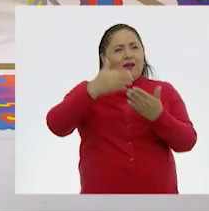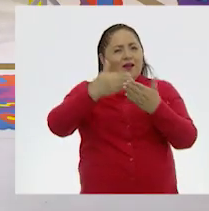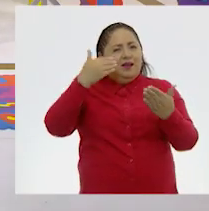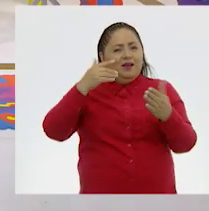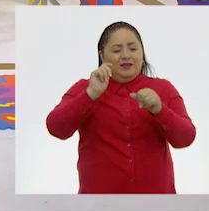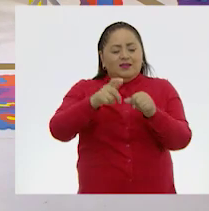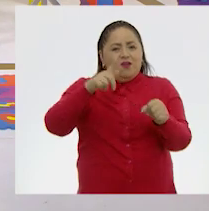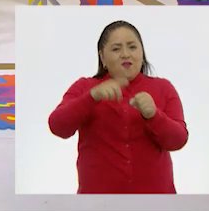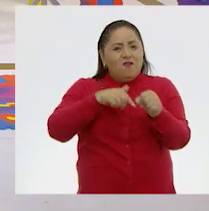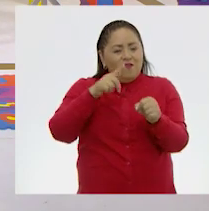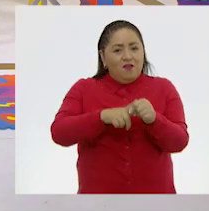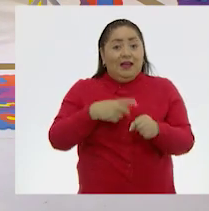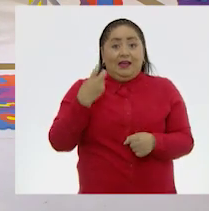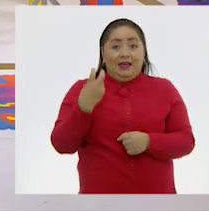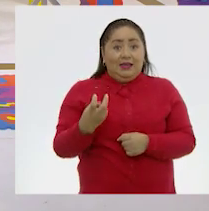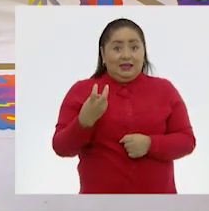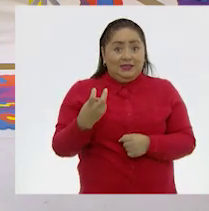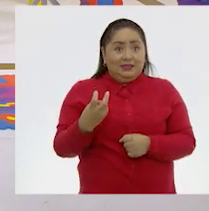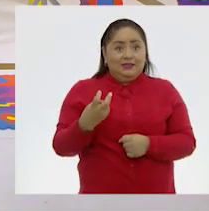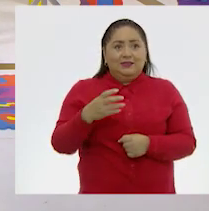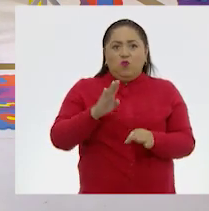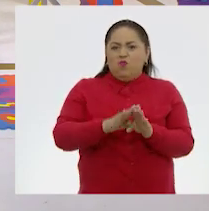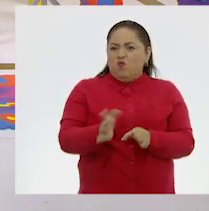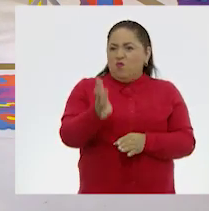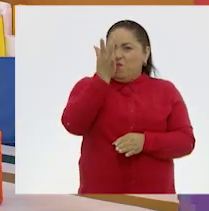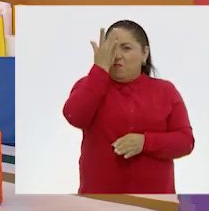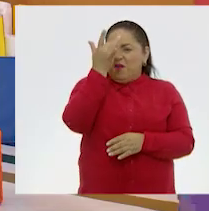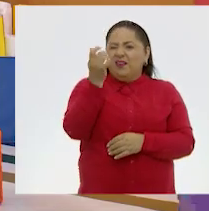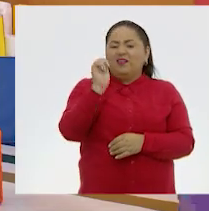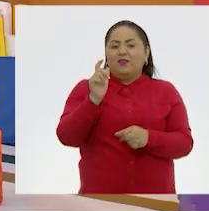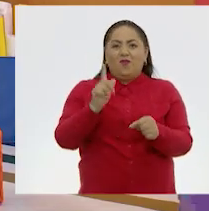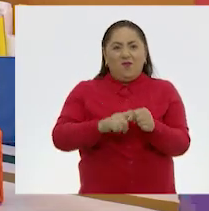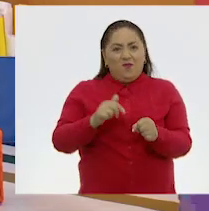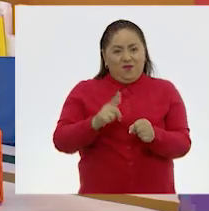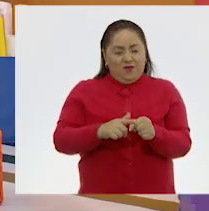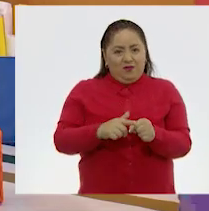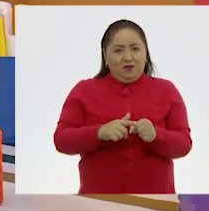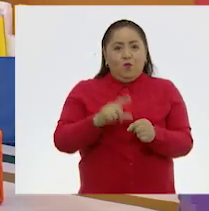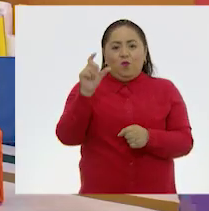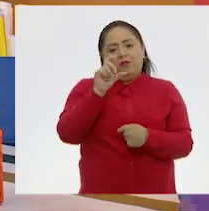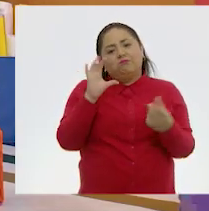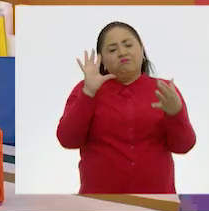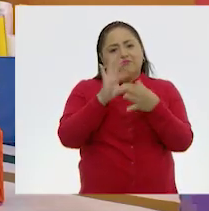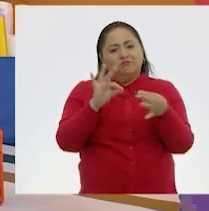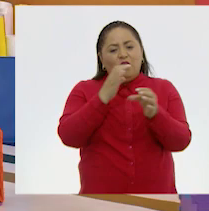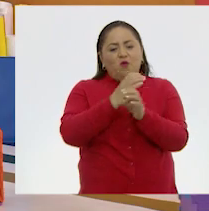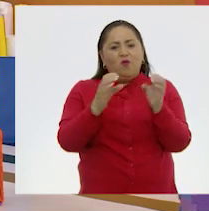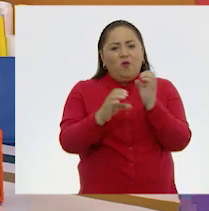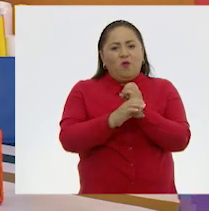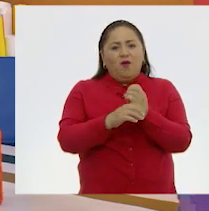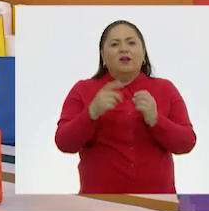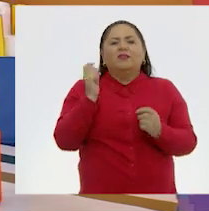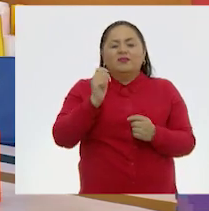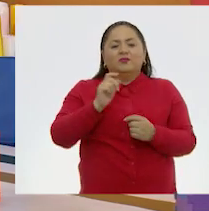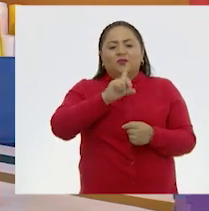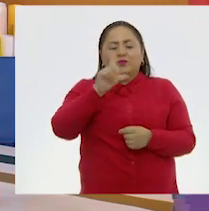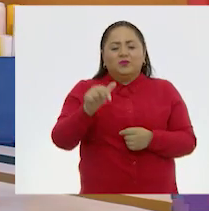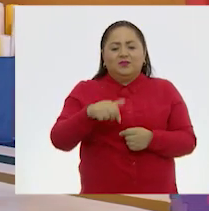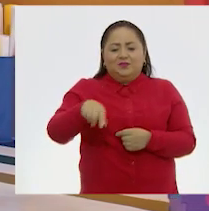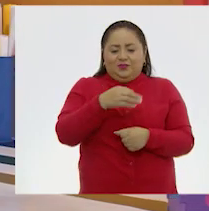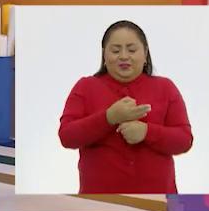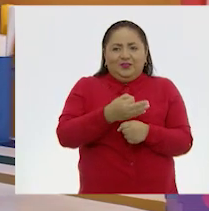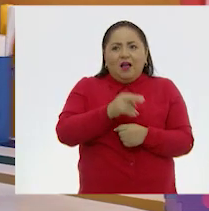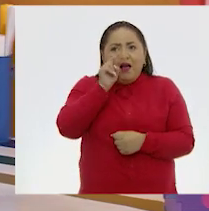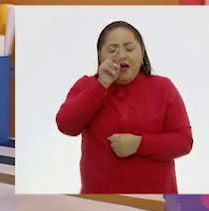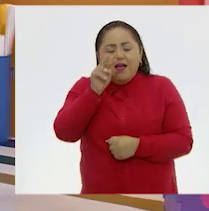los colores? Y en este caso, la magia que provocan los colores cuando hablamos de las cosas que nos provocan a los que